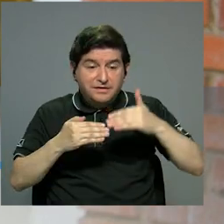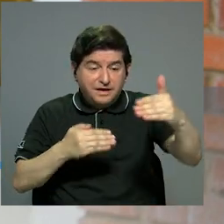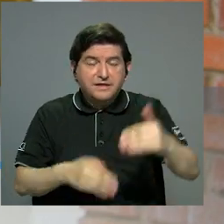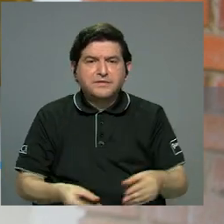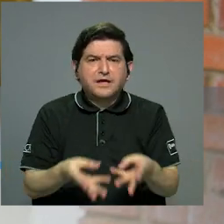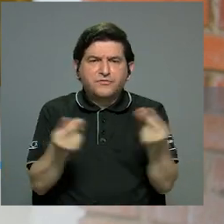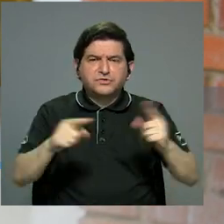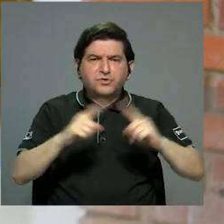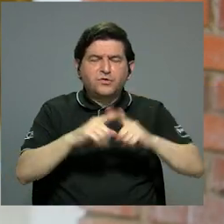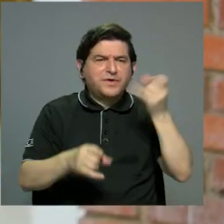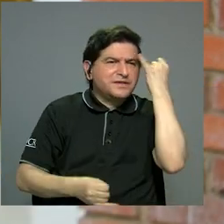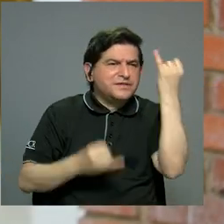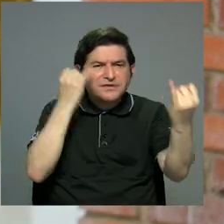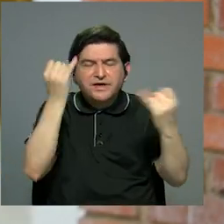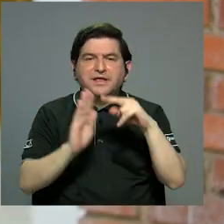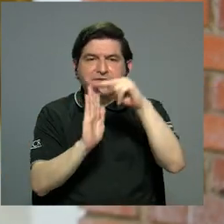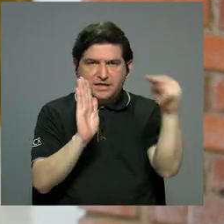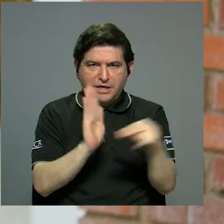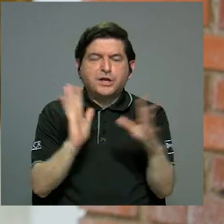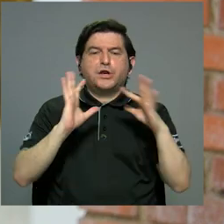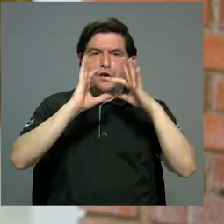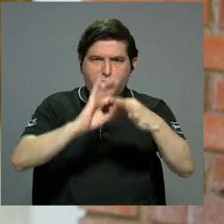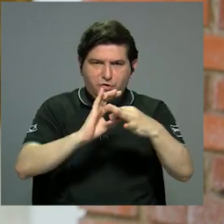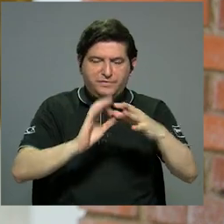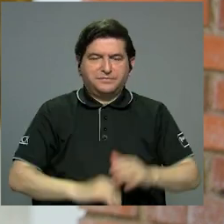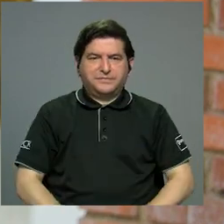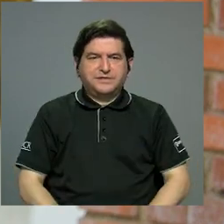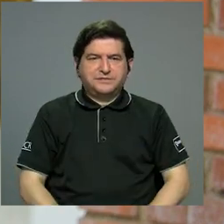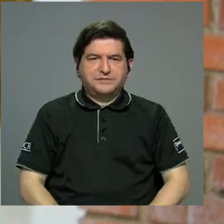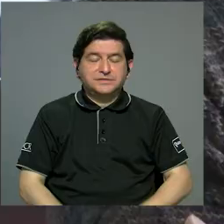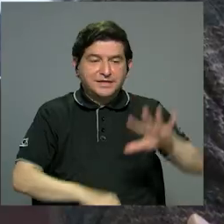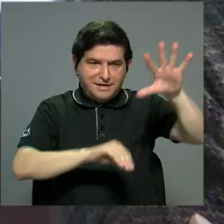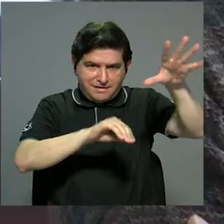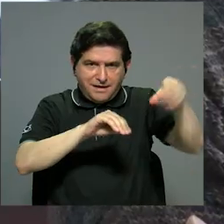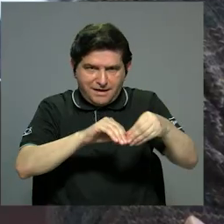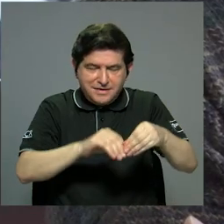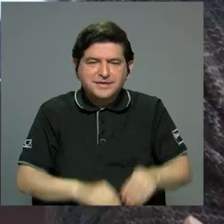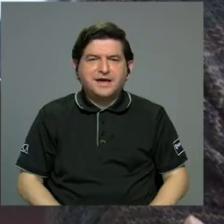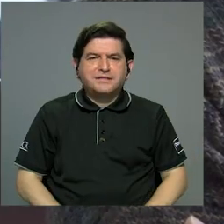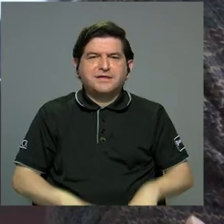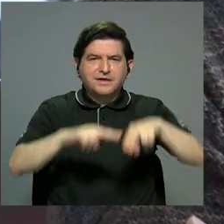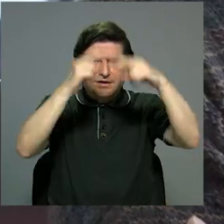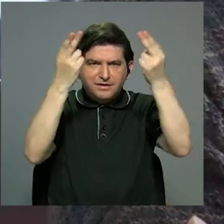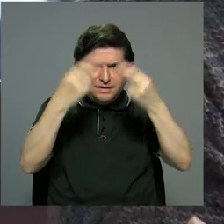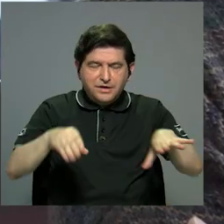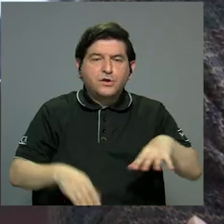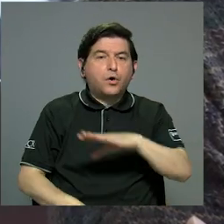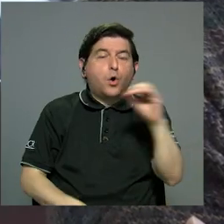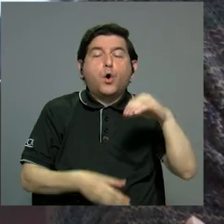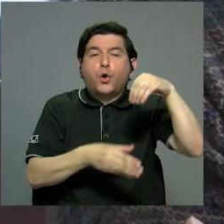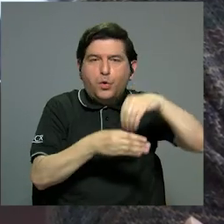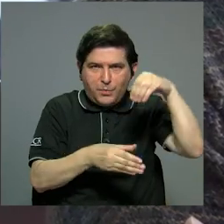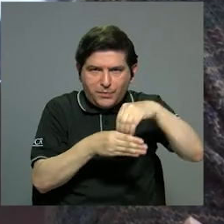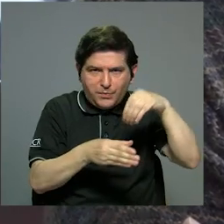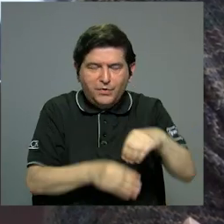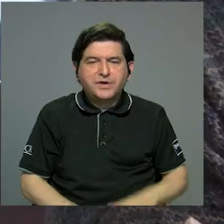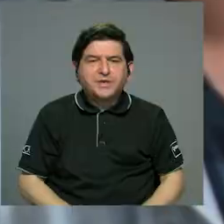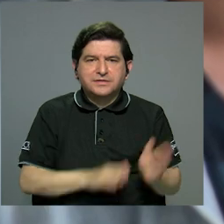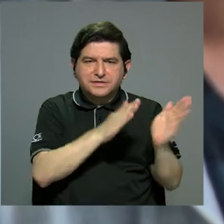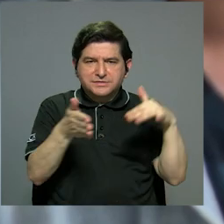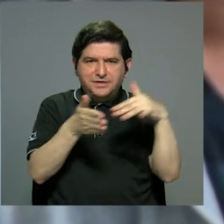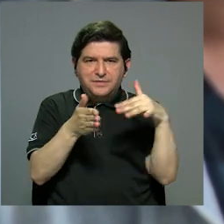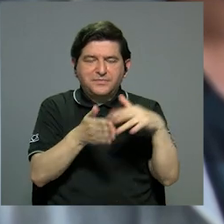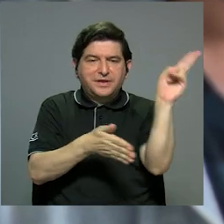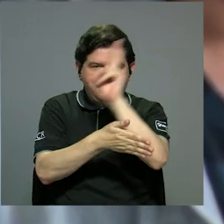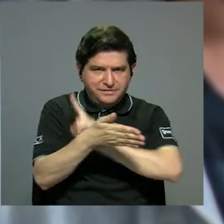venido desarrollando diversas iniciativas y normativas al respecto para incorporar la virtualización o componentes de virtualización en los canes de